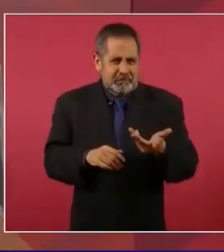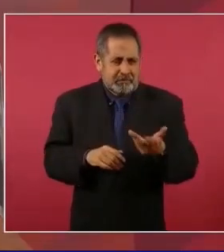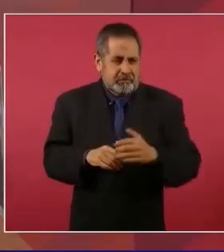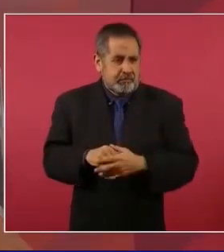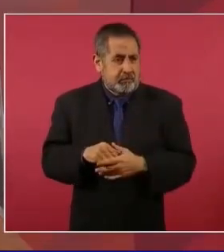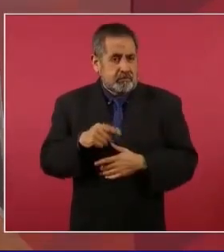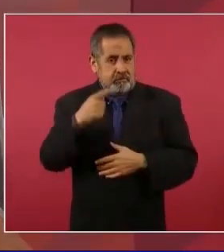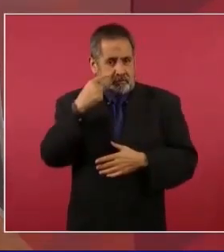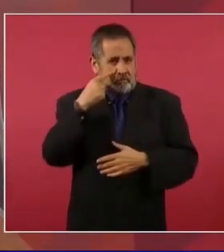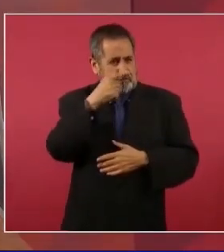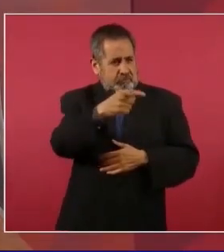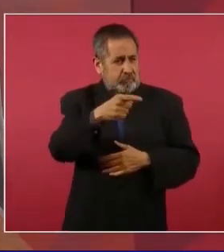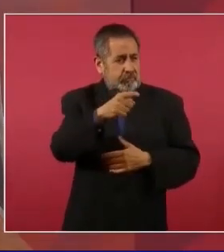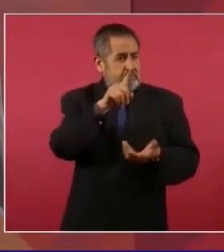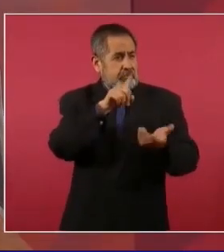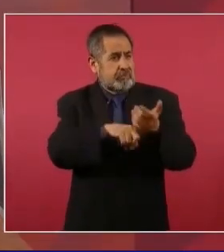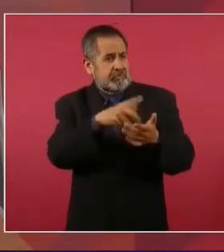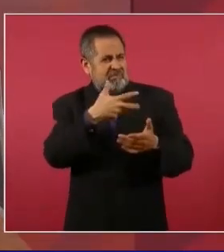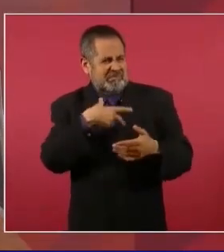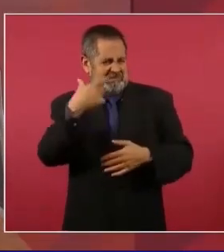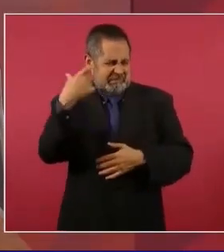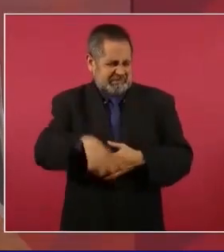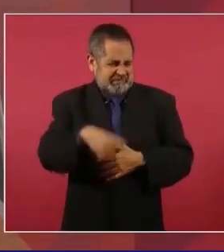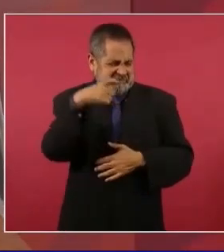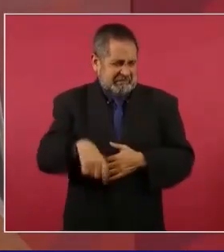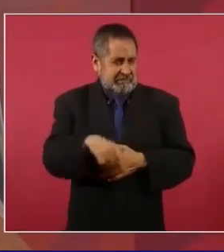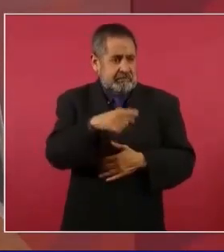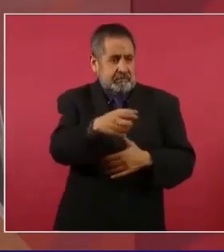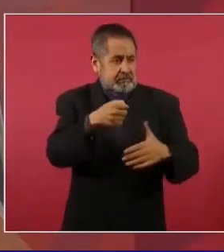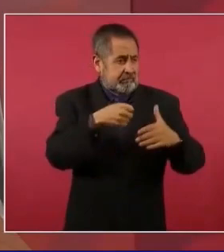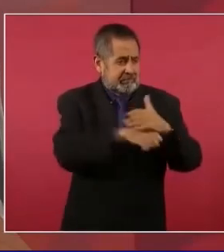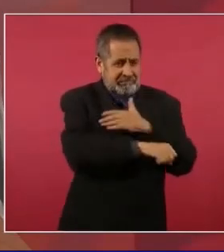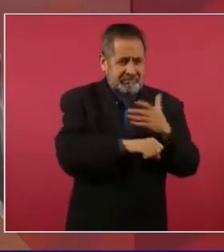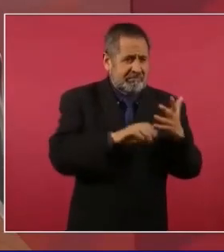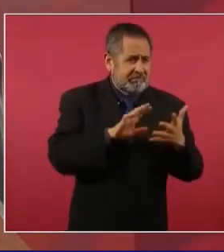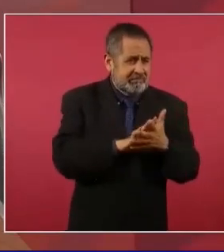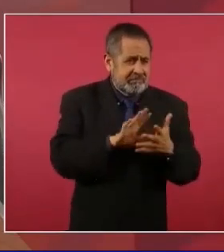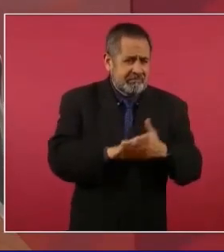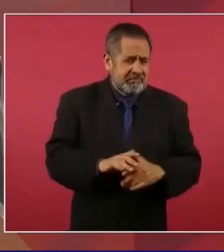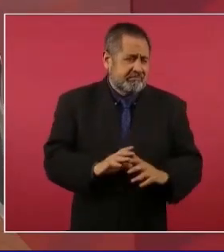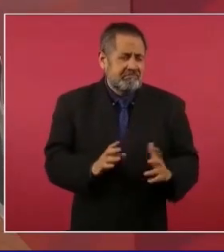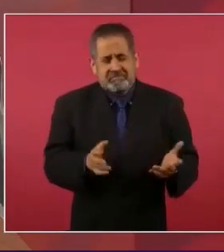en la cárcel? Tiene que haber justicia.